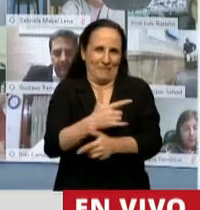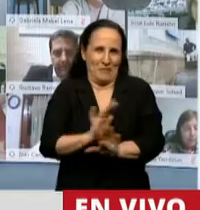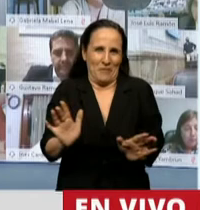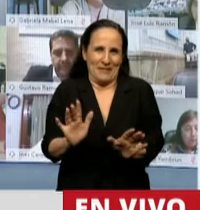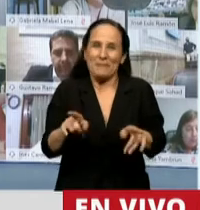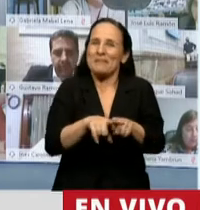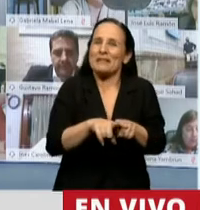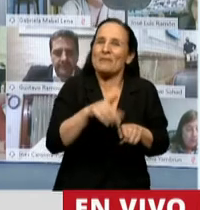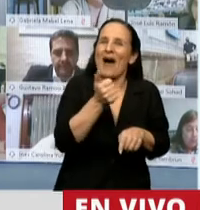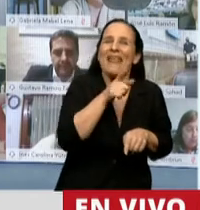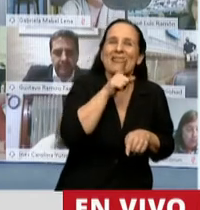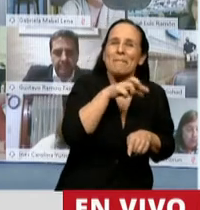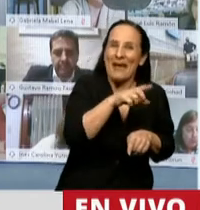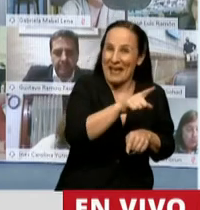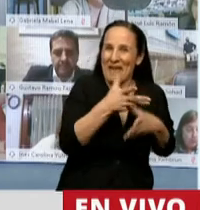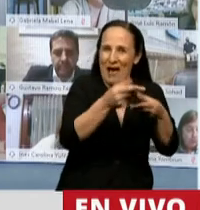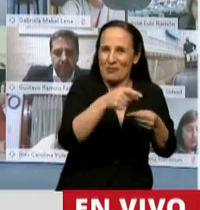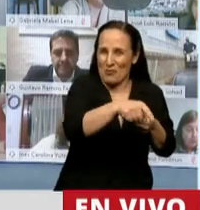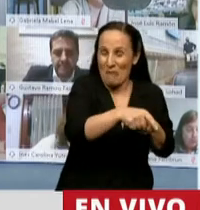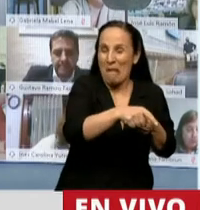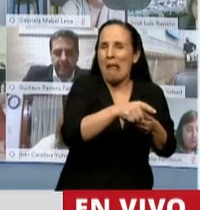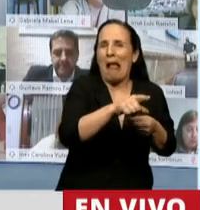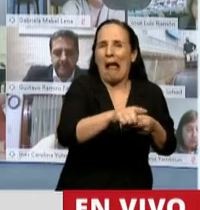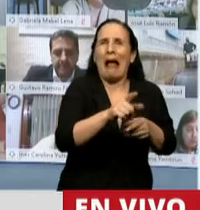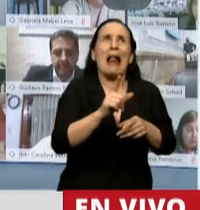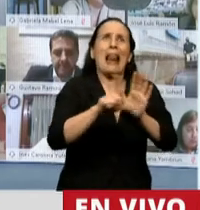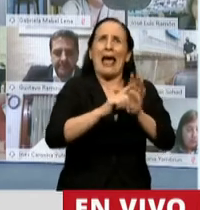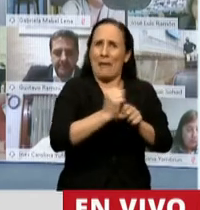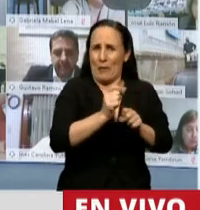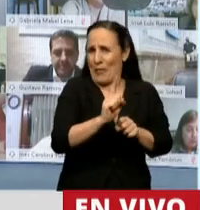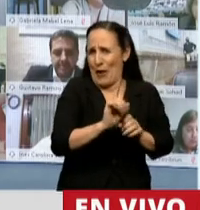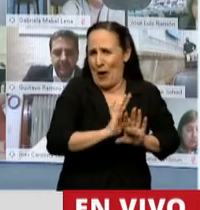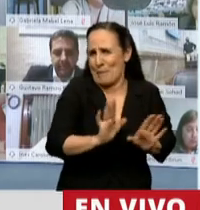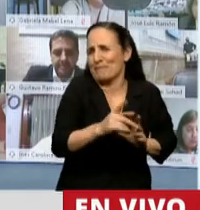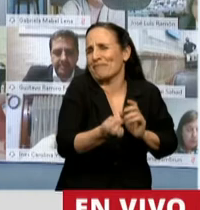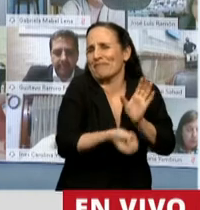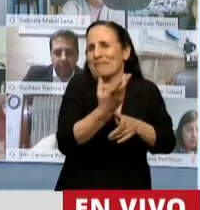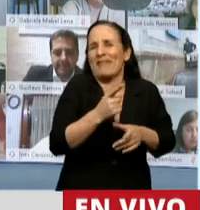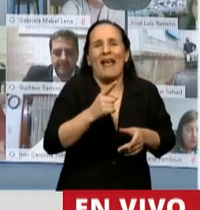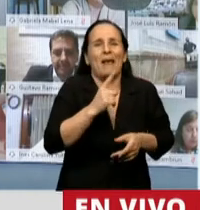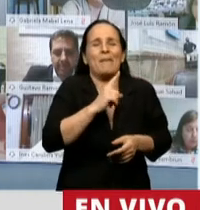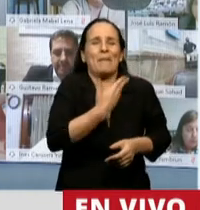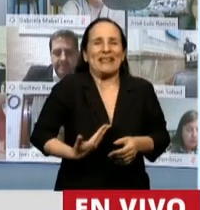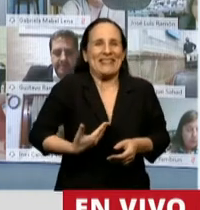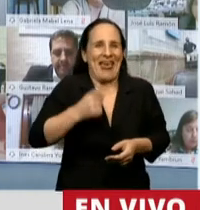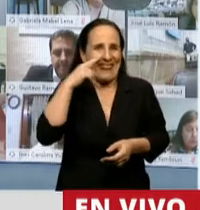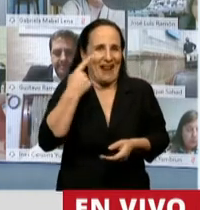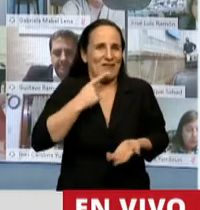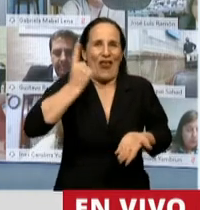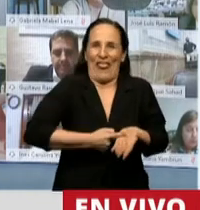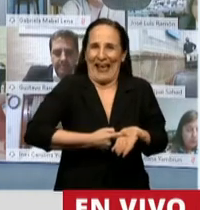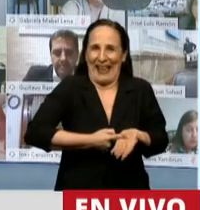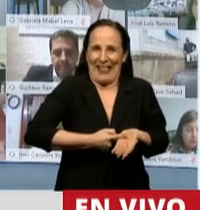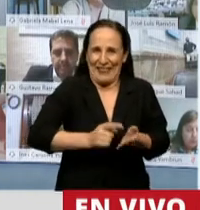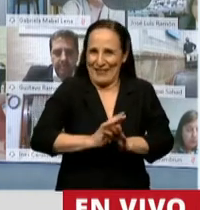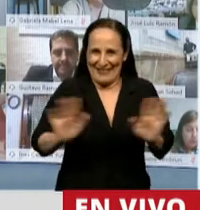el ATP. El ATP no está aprobado por ley, es una creación por un DNU del presidente Fernández, pero que